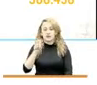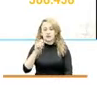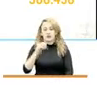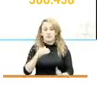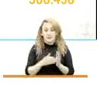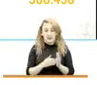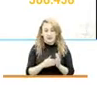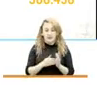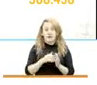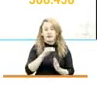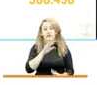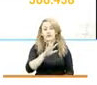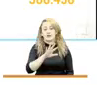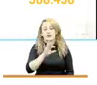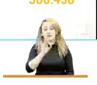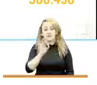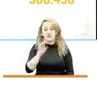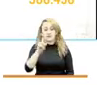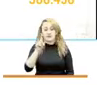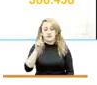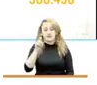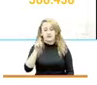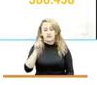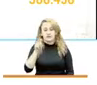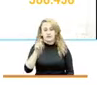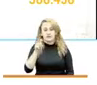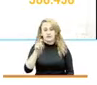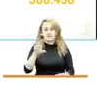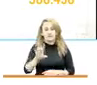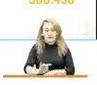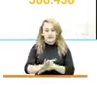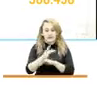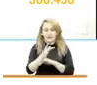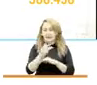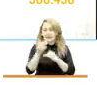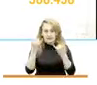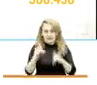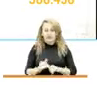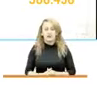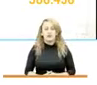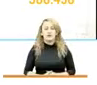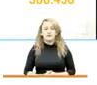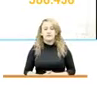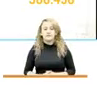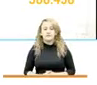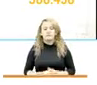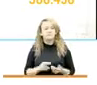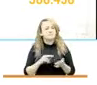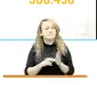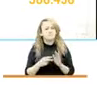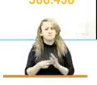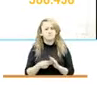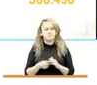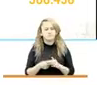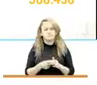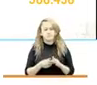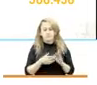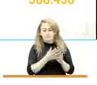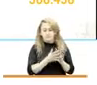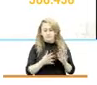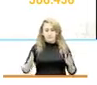.536 objetos digitales recibidos. Es decir, que en la vigencia se